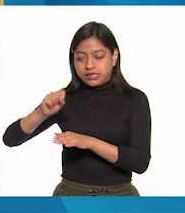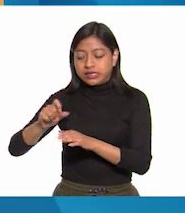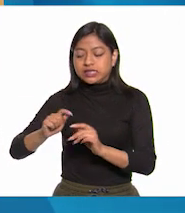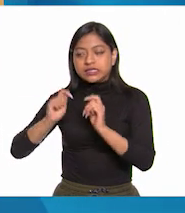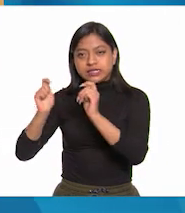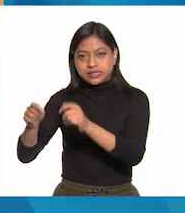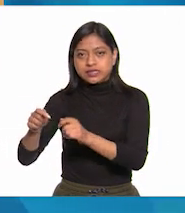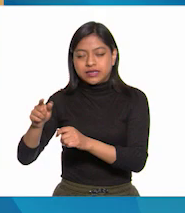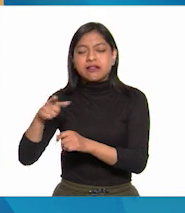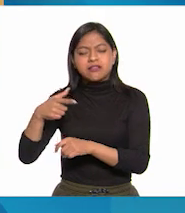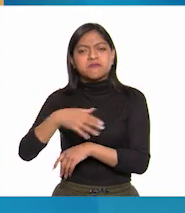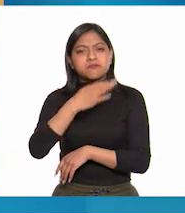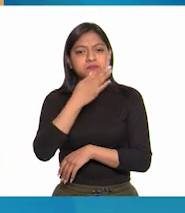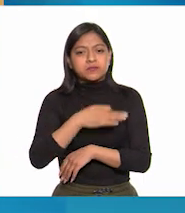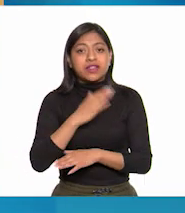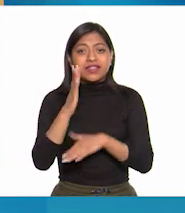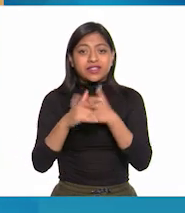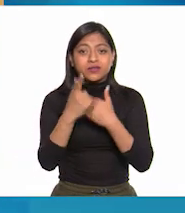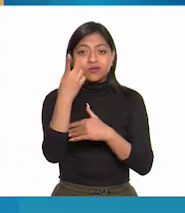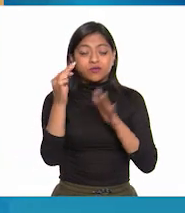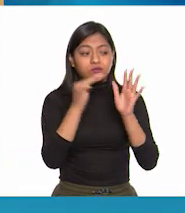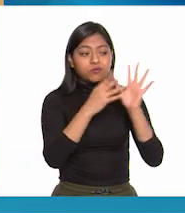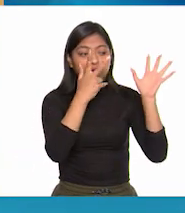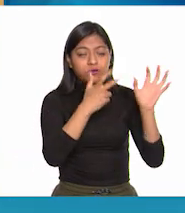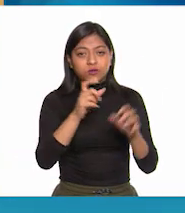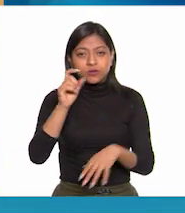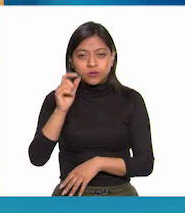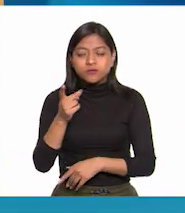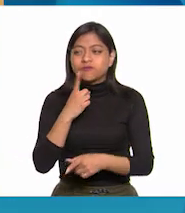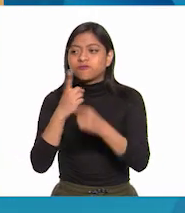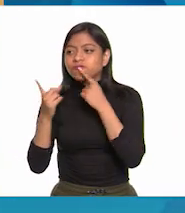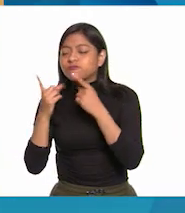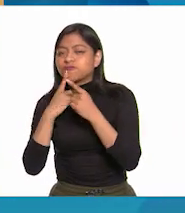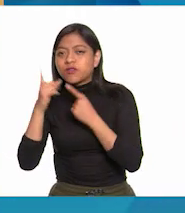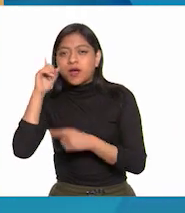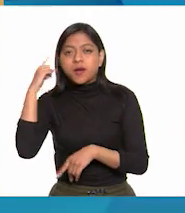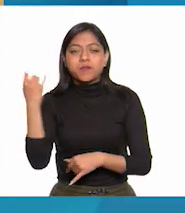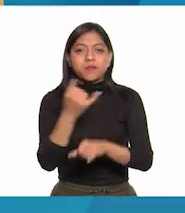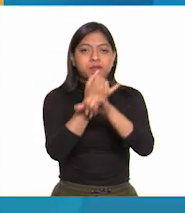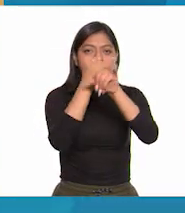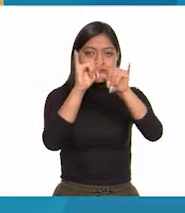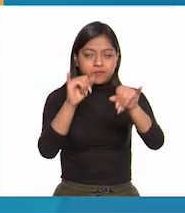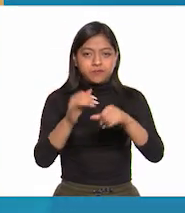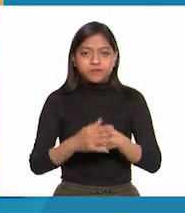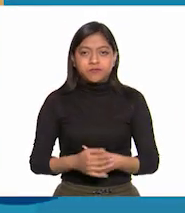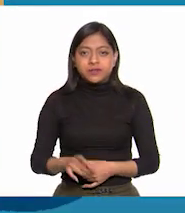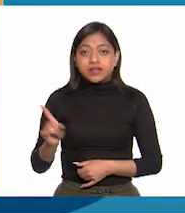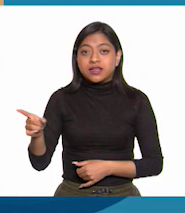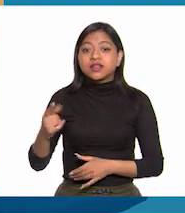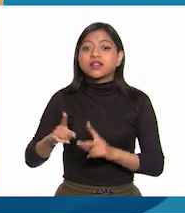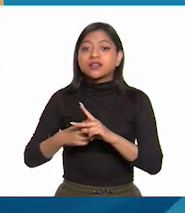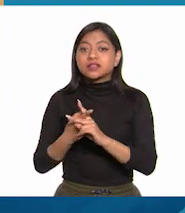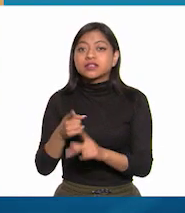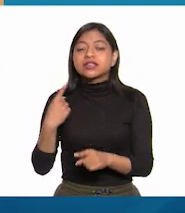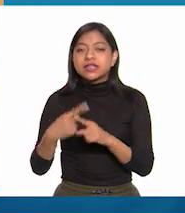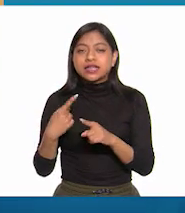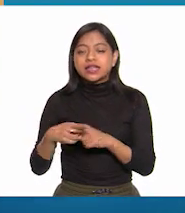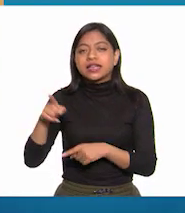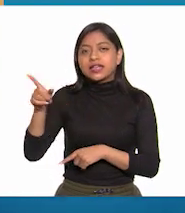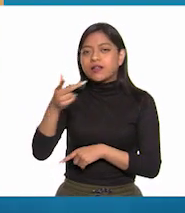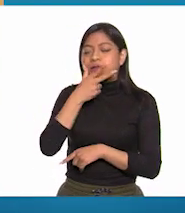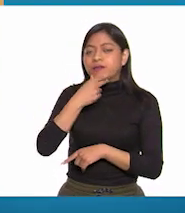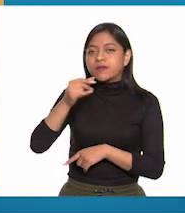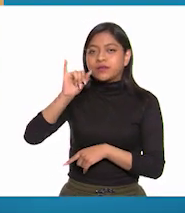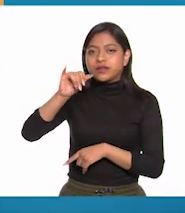En 1820, surgió un plan independentista dentro de las filas realistas. Su autor, Agustín de Iturbide,